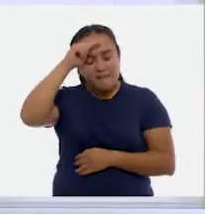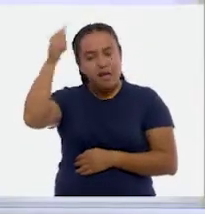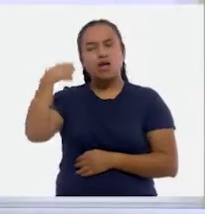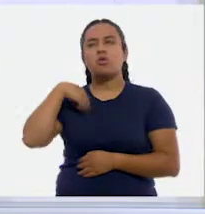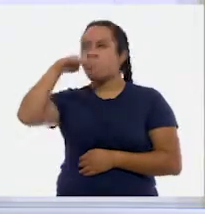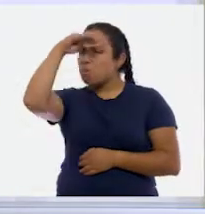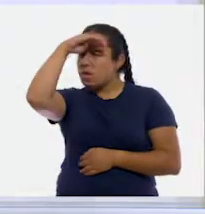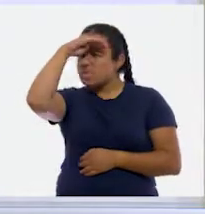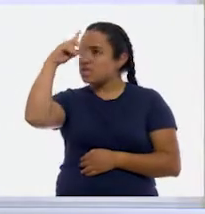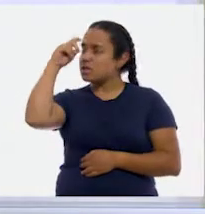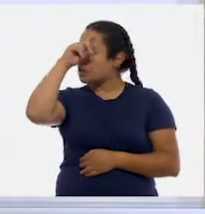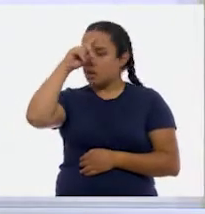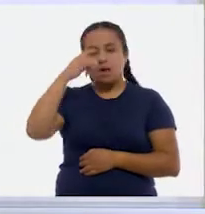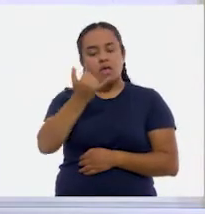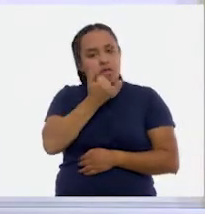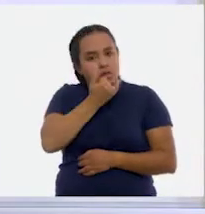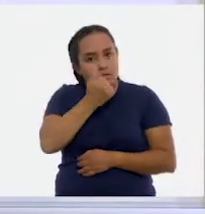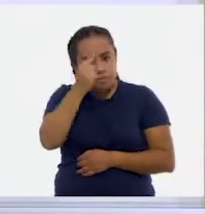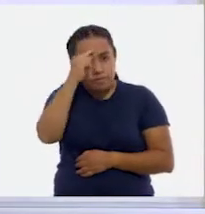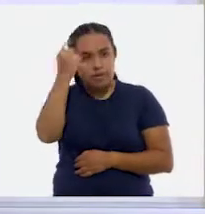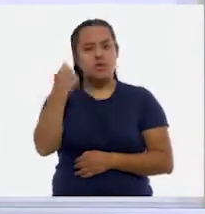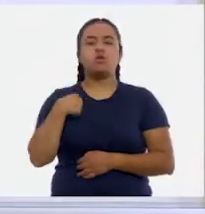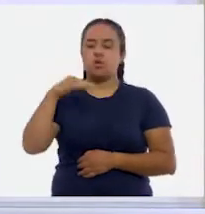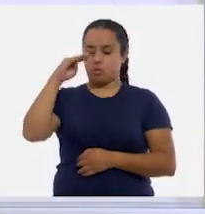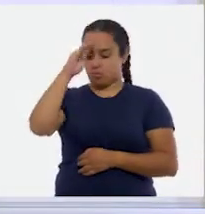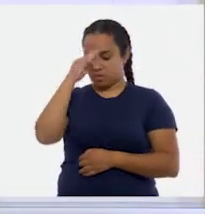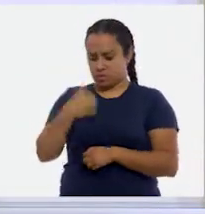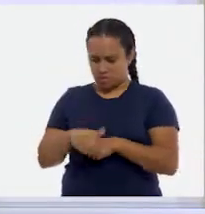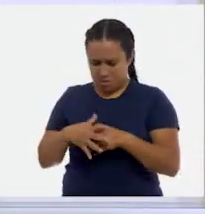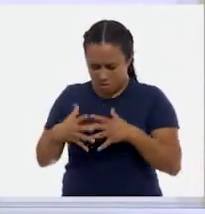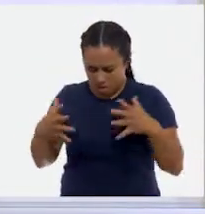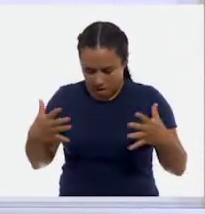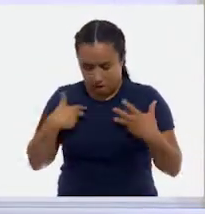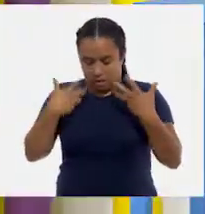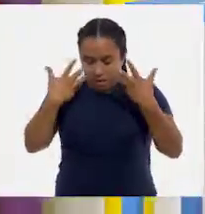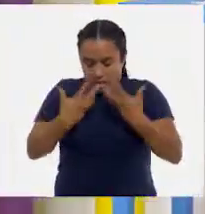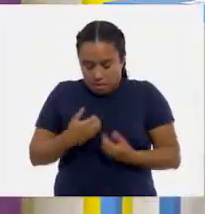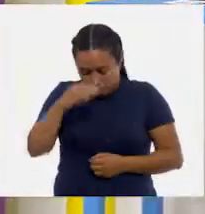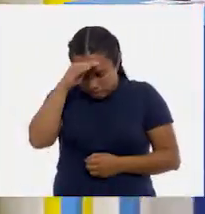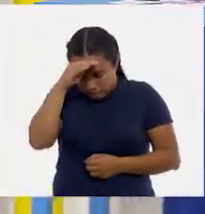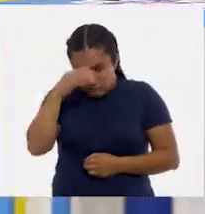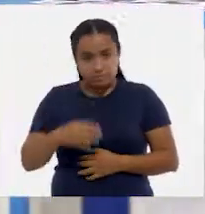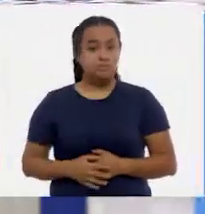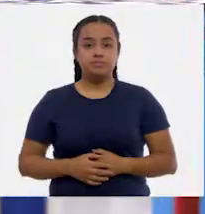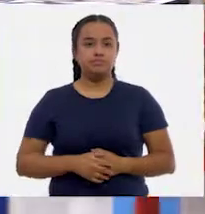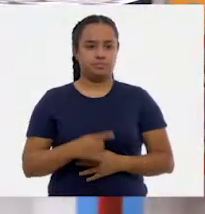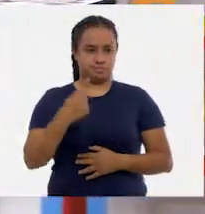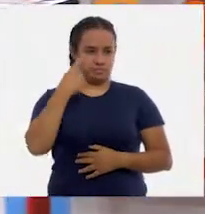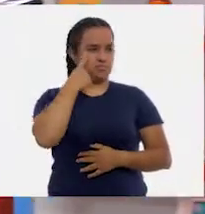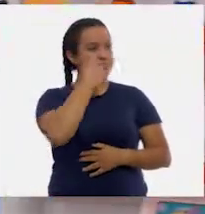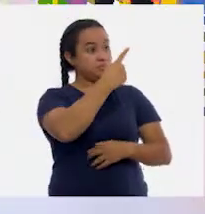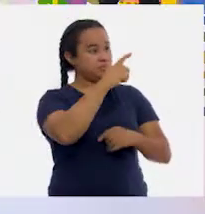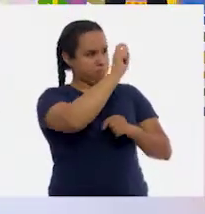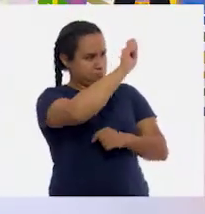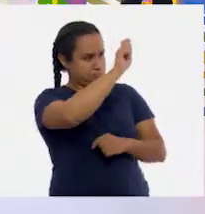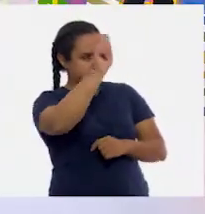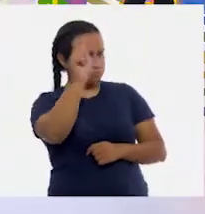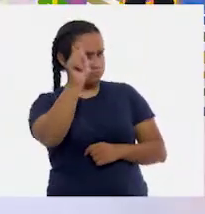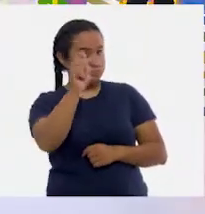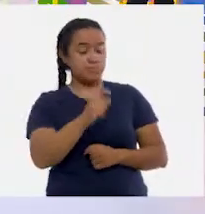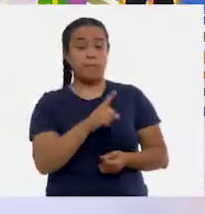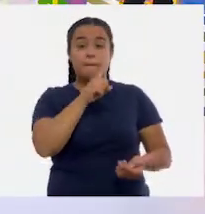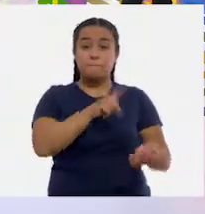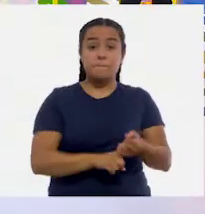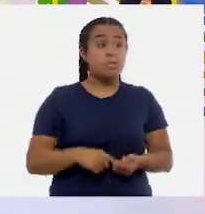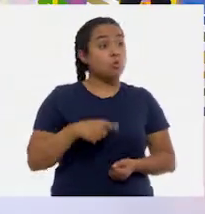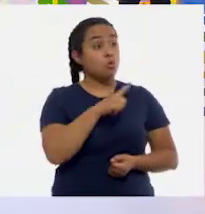pensé. Y eso que como vi un número grandote al principio, me asusté. No, mira. Y si lo hacemos en el pizarrón, te vas a dar cuenta que no